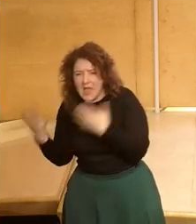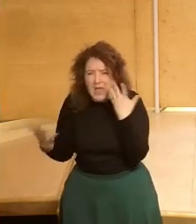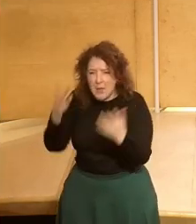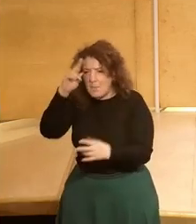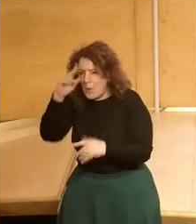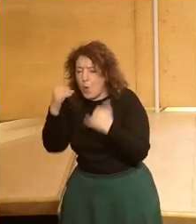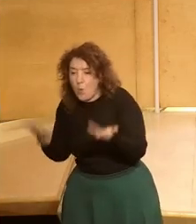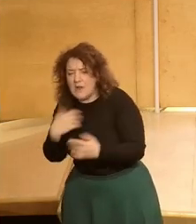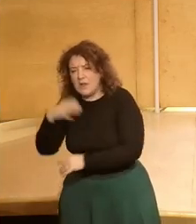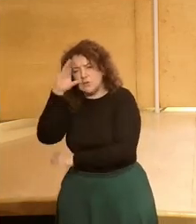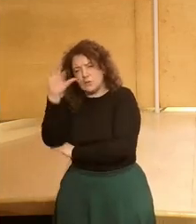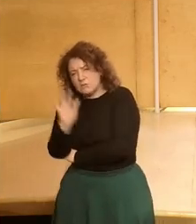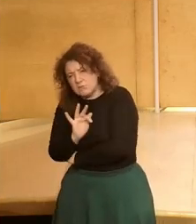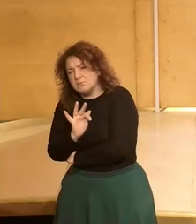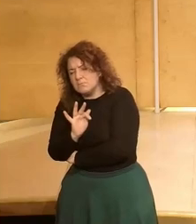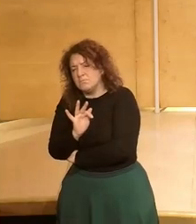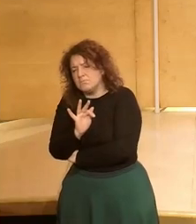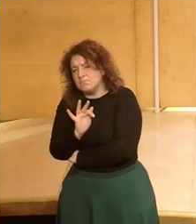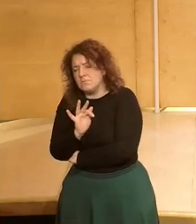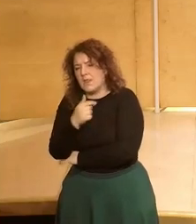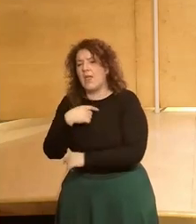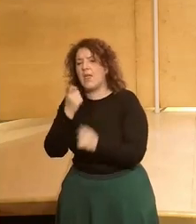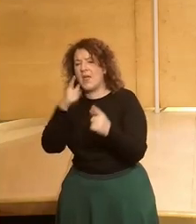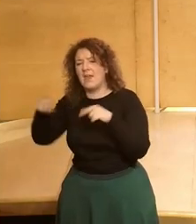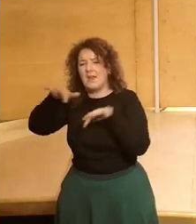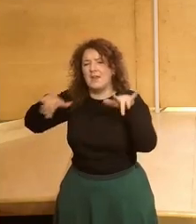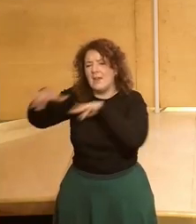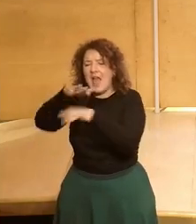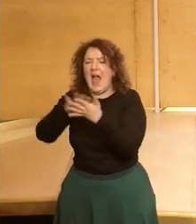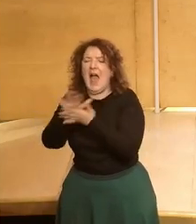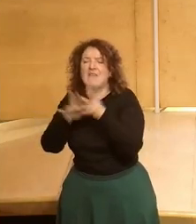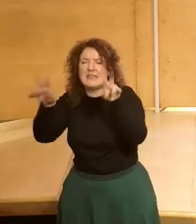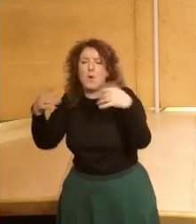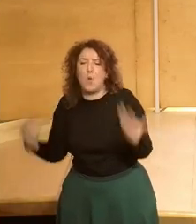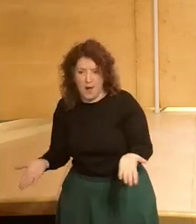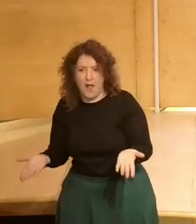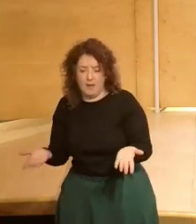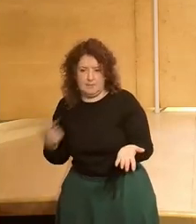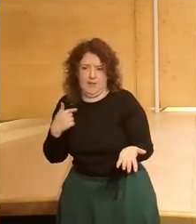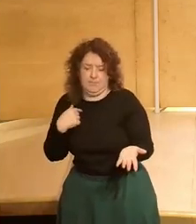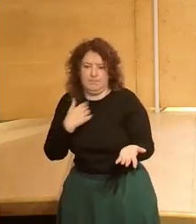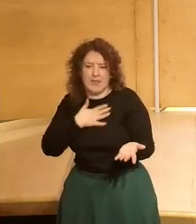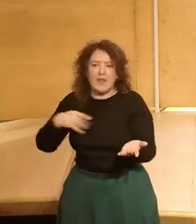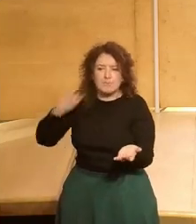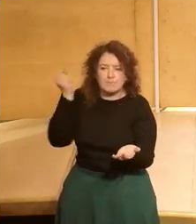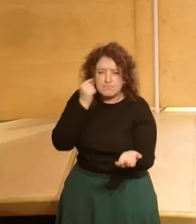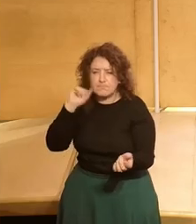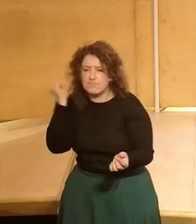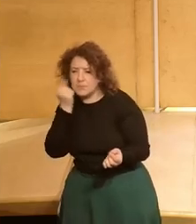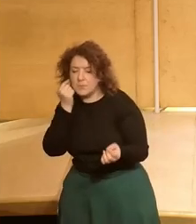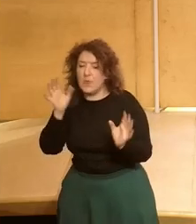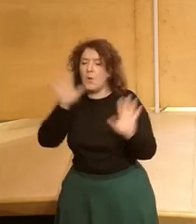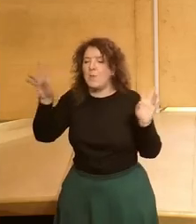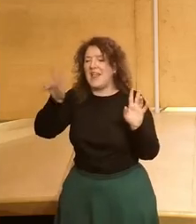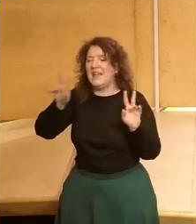preocupaciones escucharos y estar un poco al tanto de lo que se está hablando para que no centrados como estamos en esos